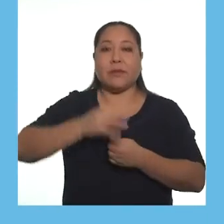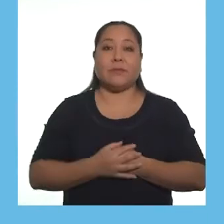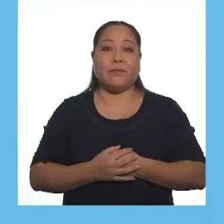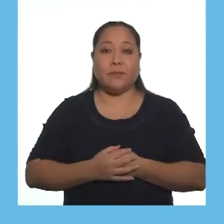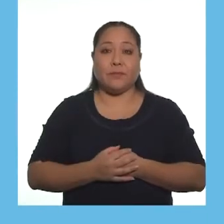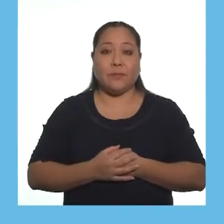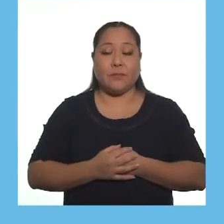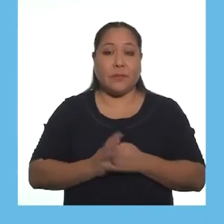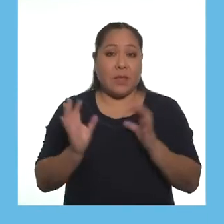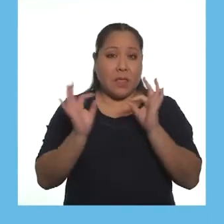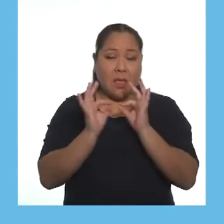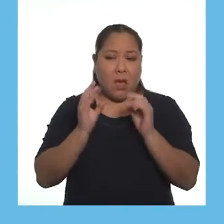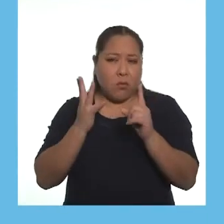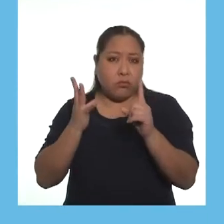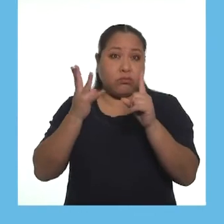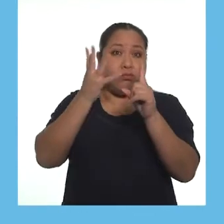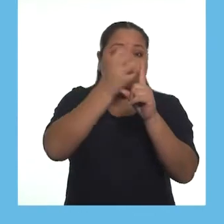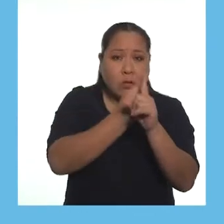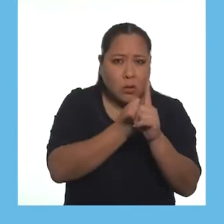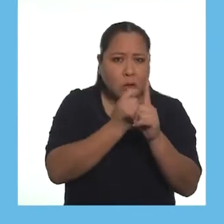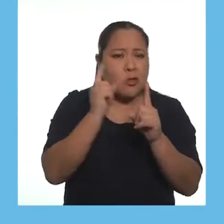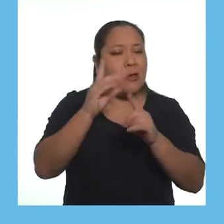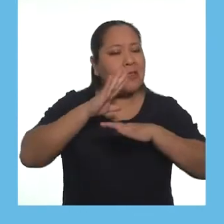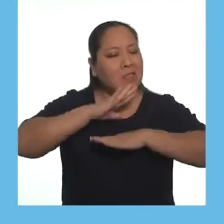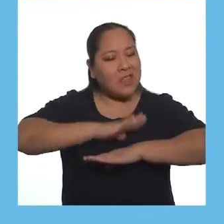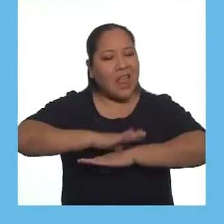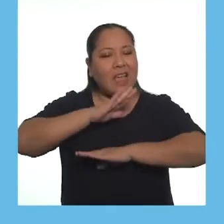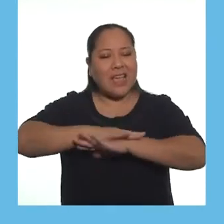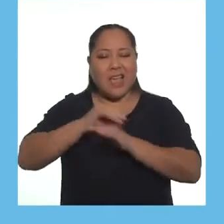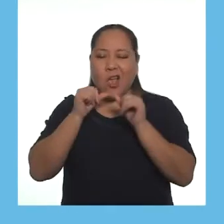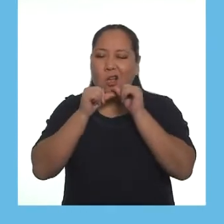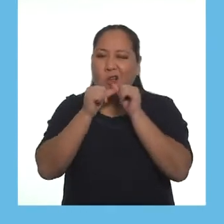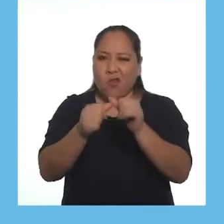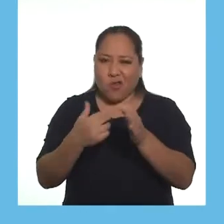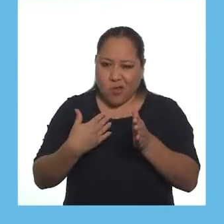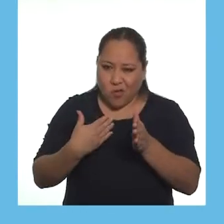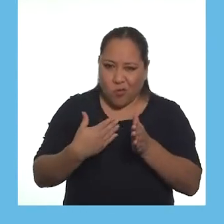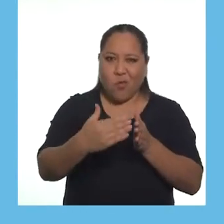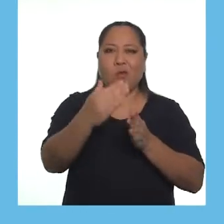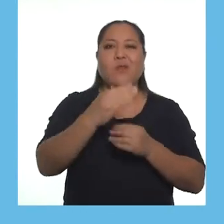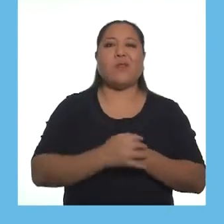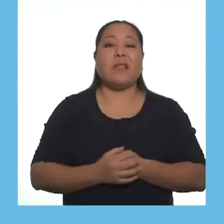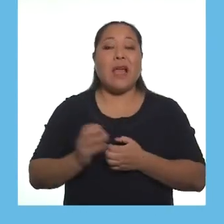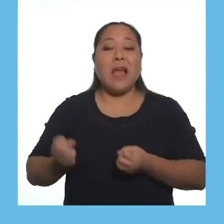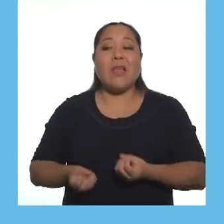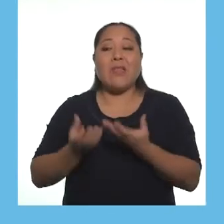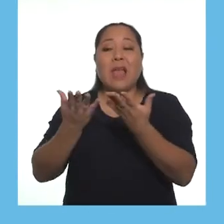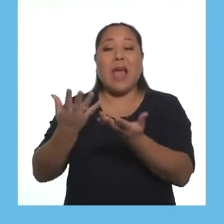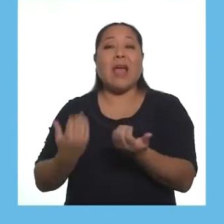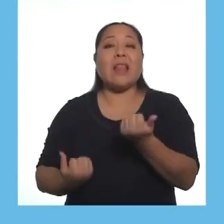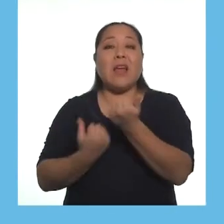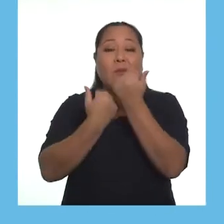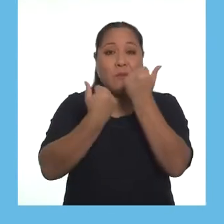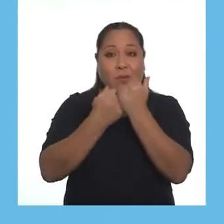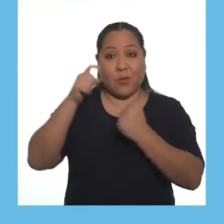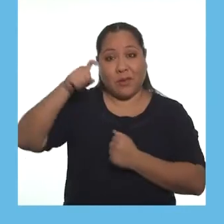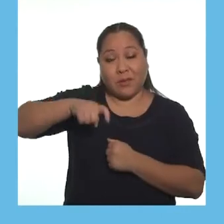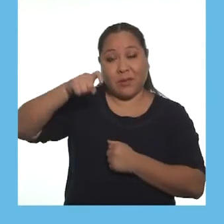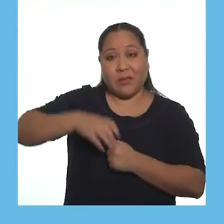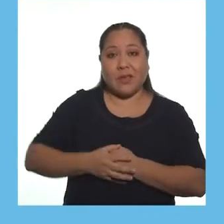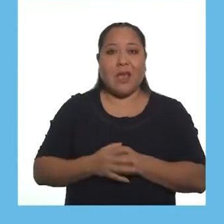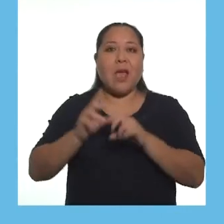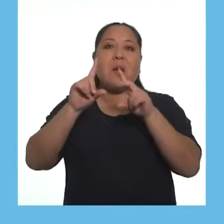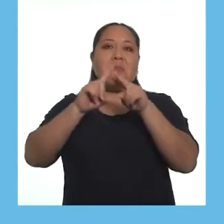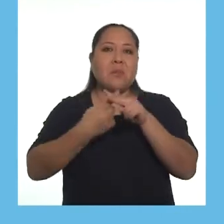aprendizaje. Si aún no obtienen logros, no se desanimen y sigan adelante. Bríndenle el